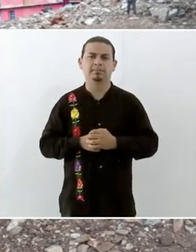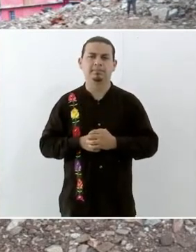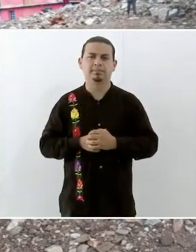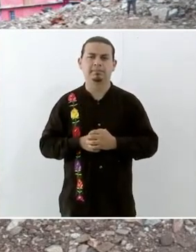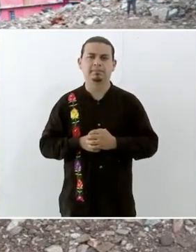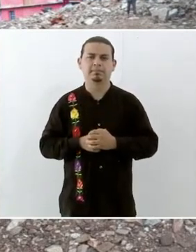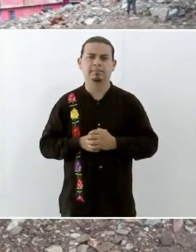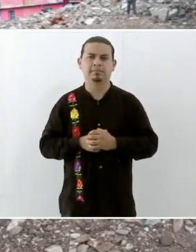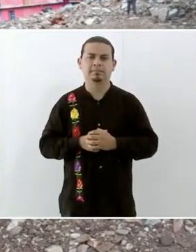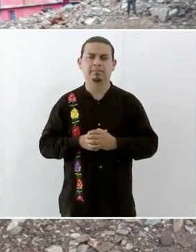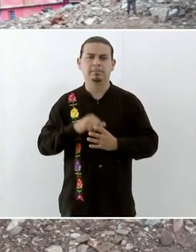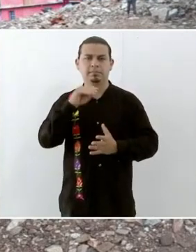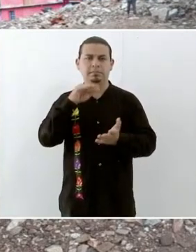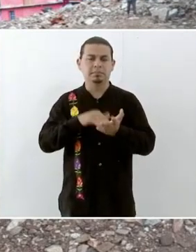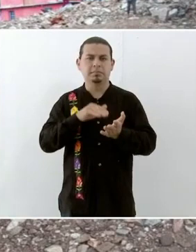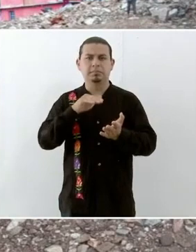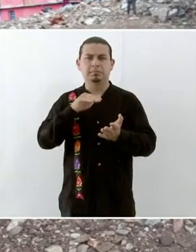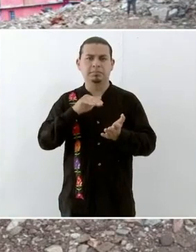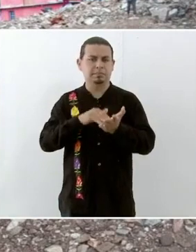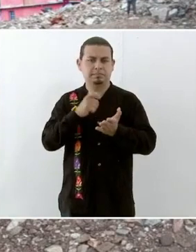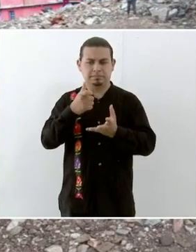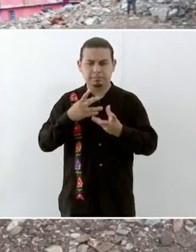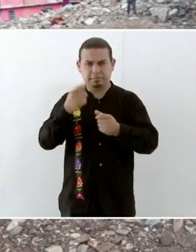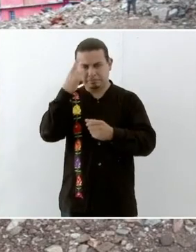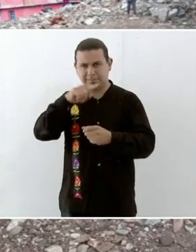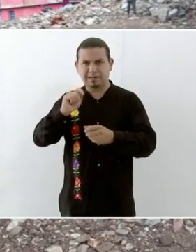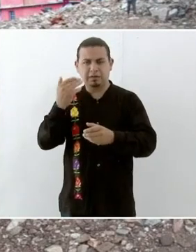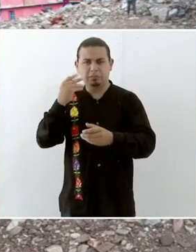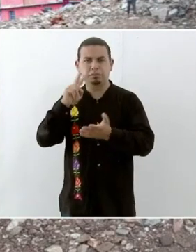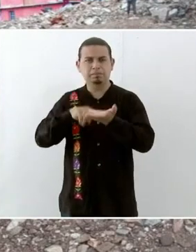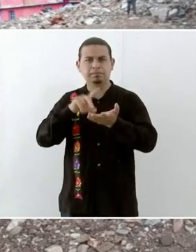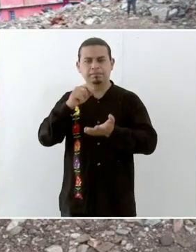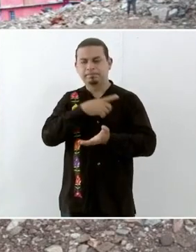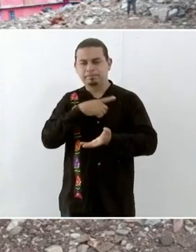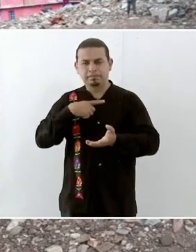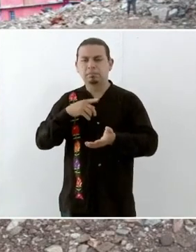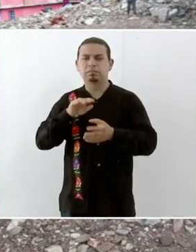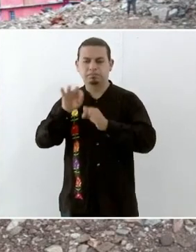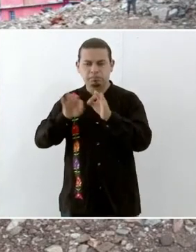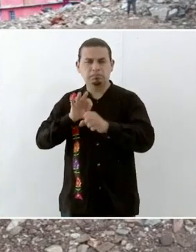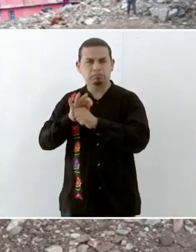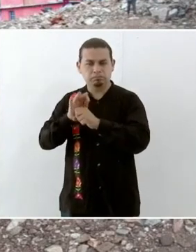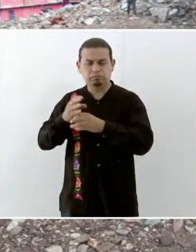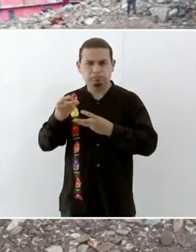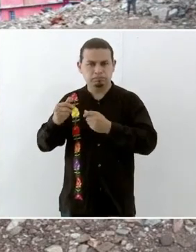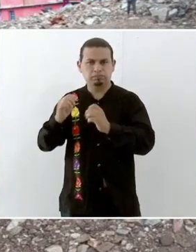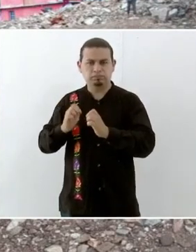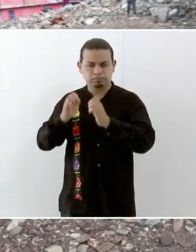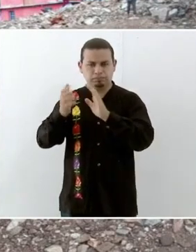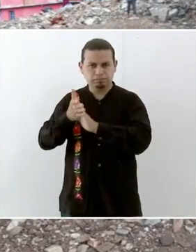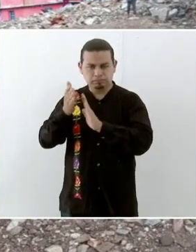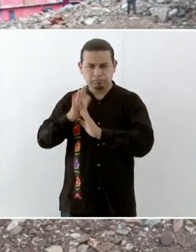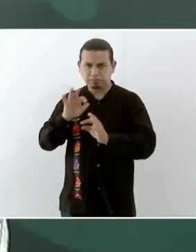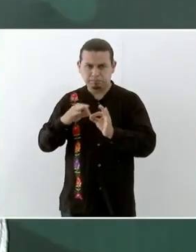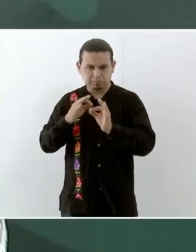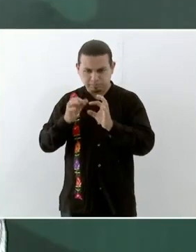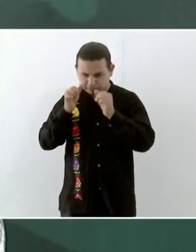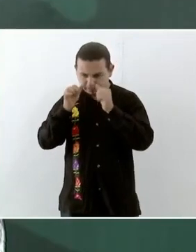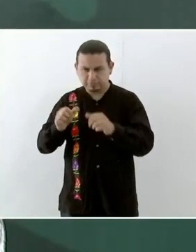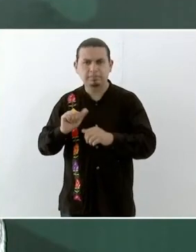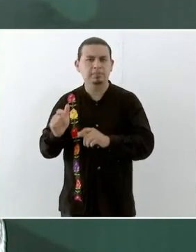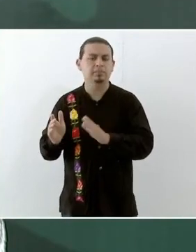millones de pesos para concluir este compromiso de la reconstrucción de las viviendas de ese año.